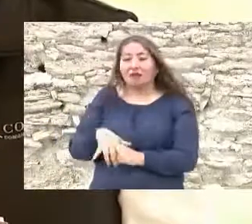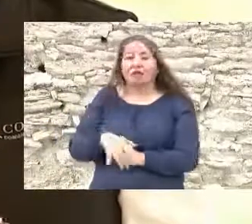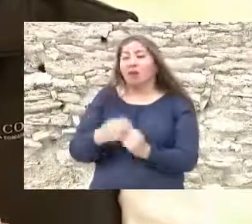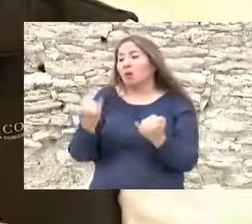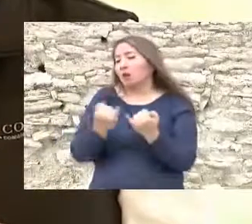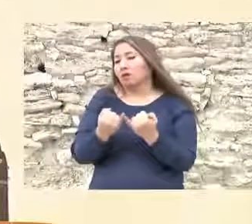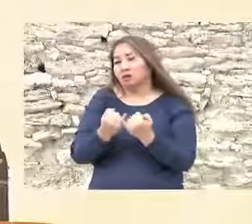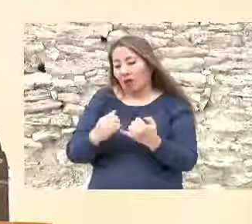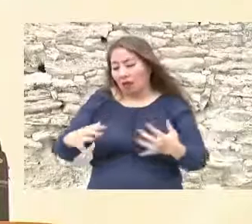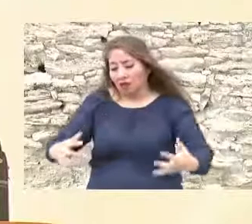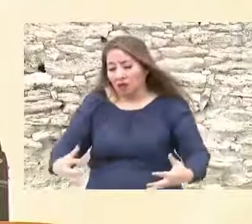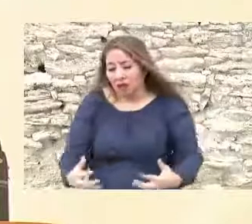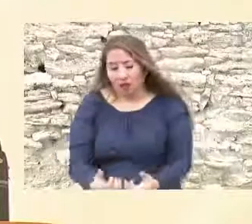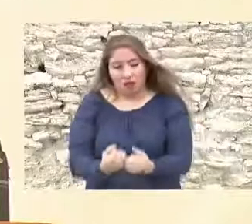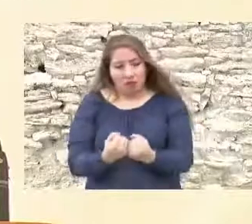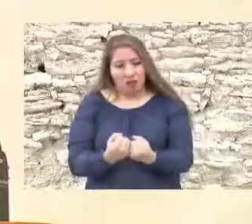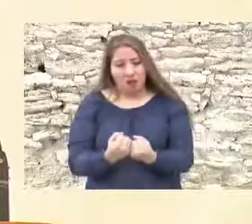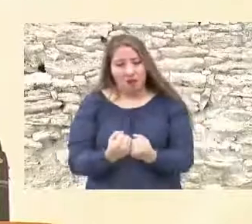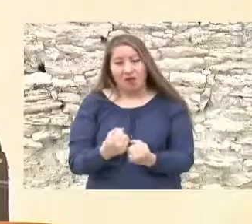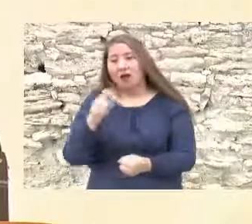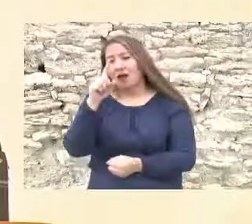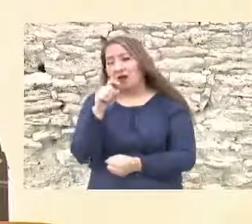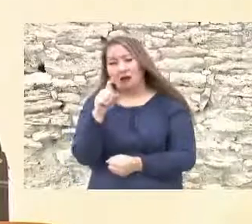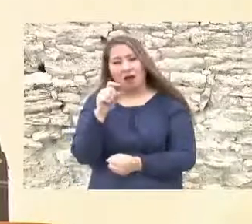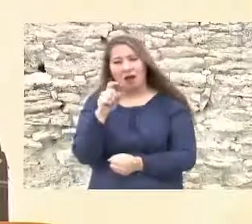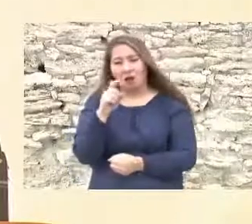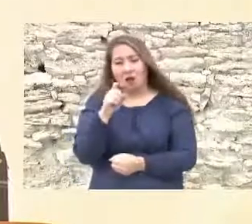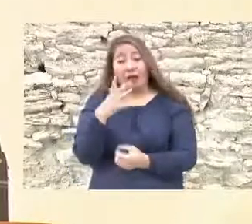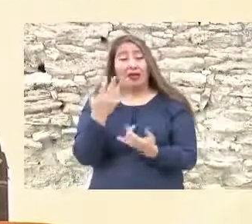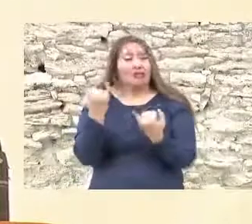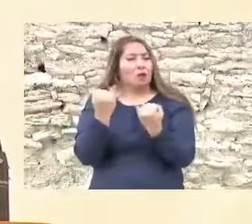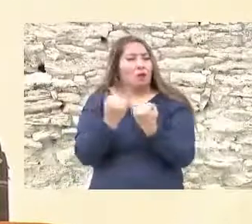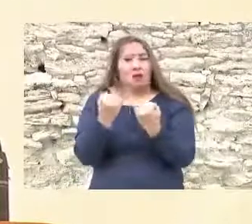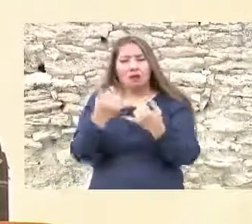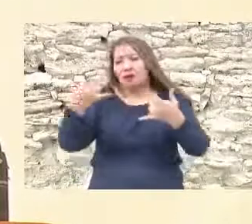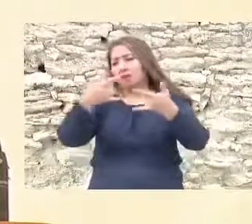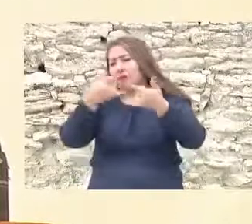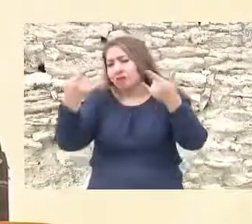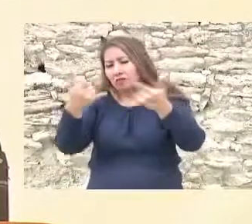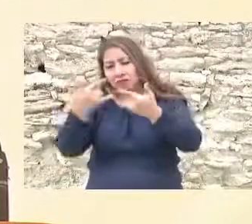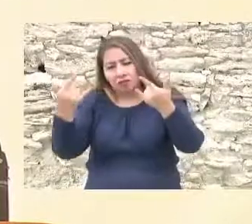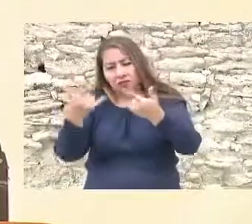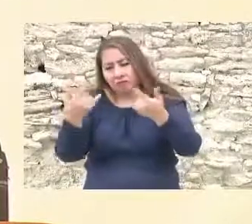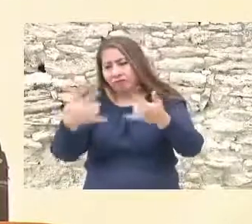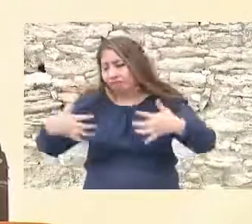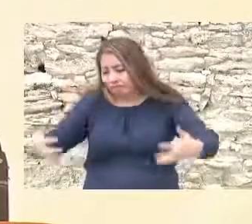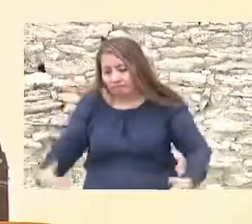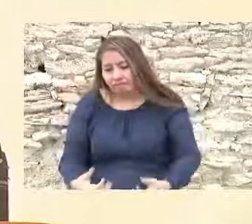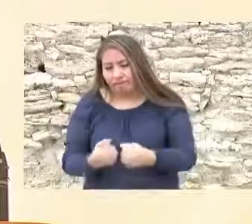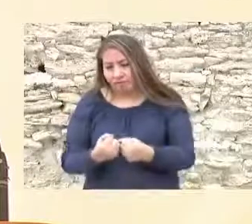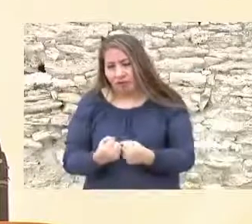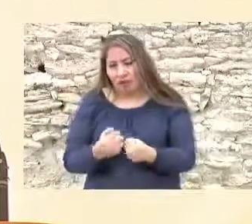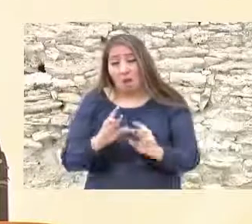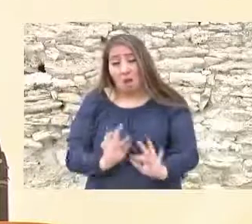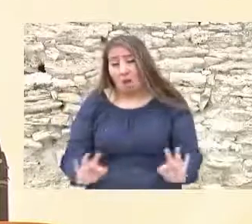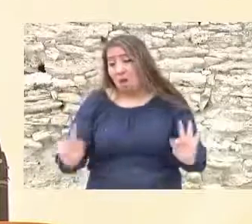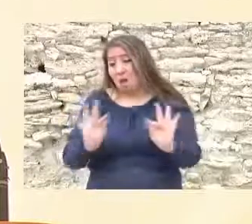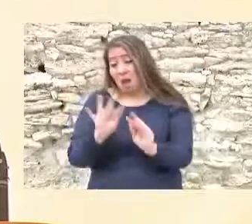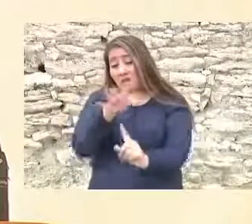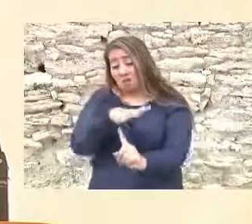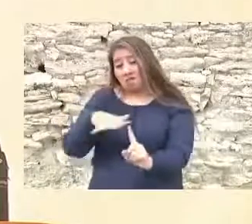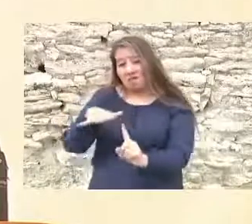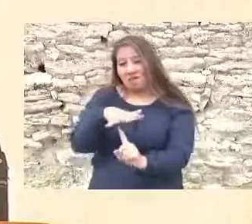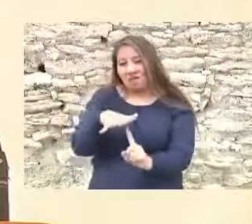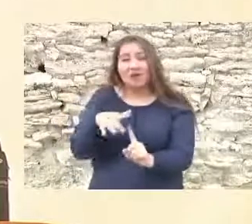agua para los humedales de Cuatro Ciénegas es recuperar la historia de la biodiversidad de esta región, pero también